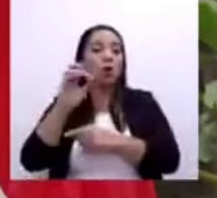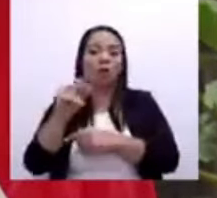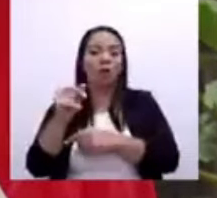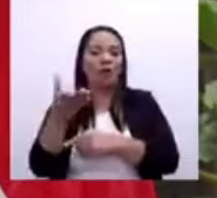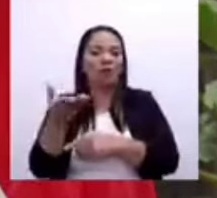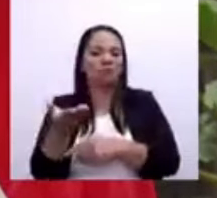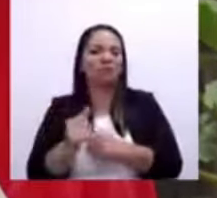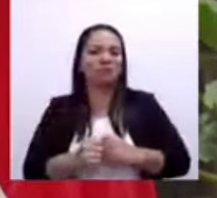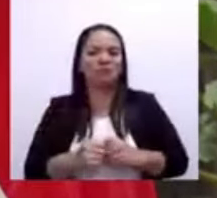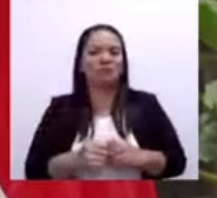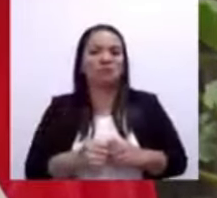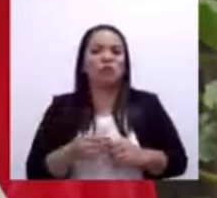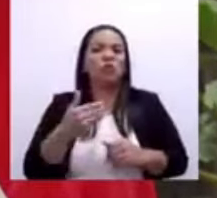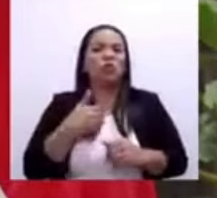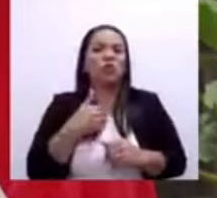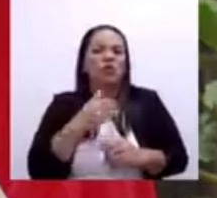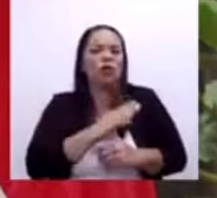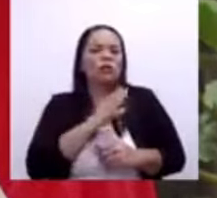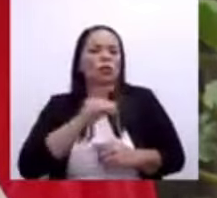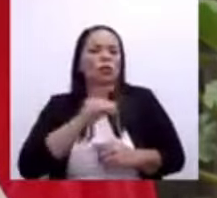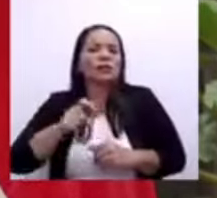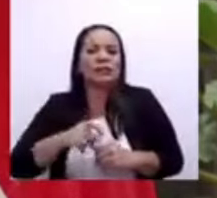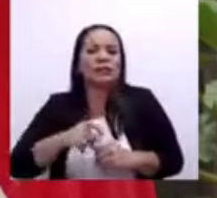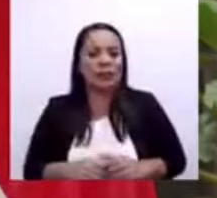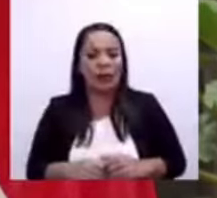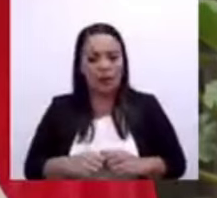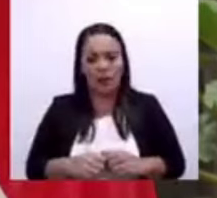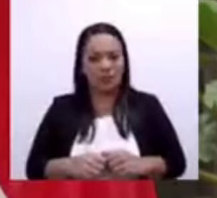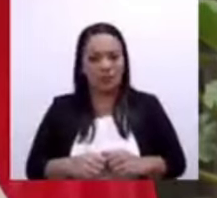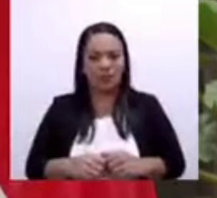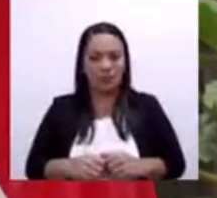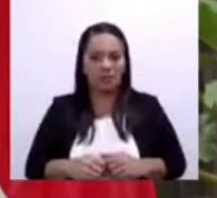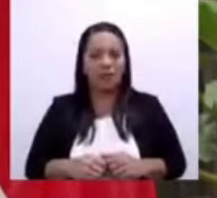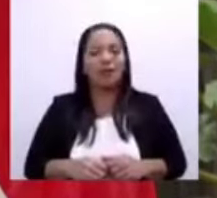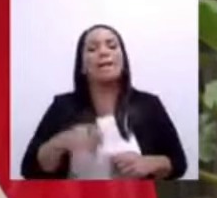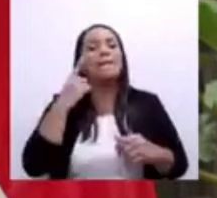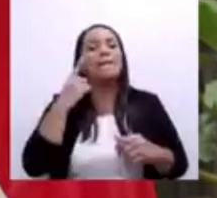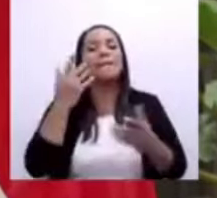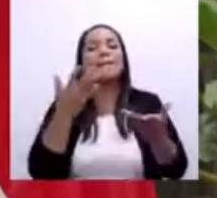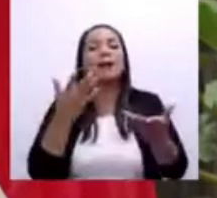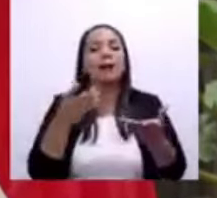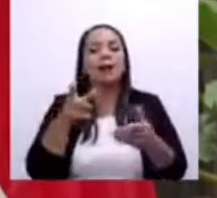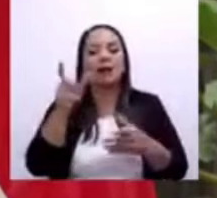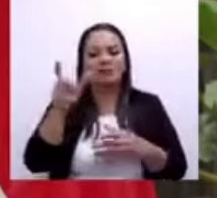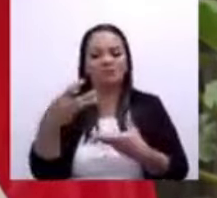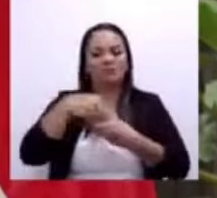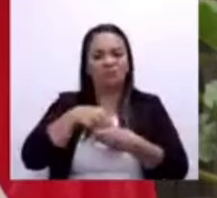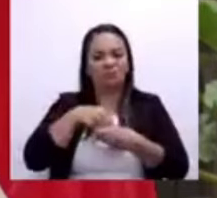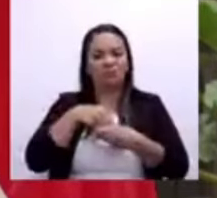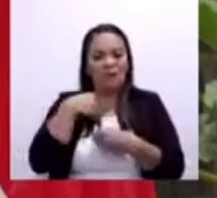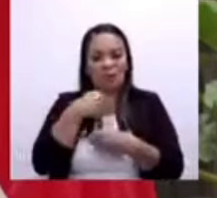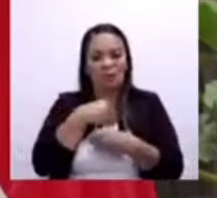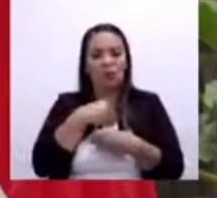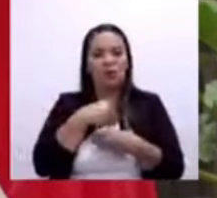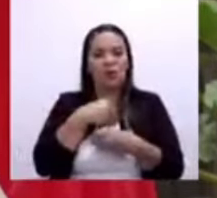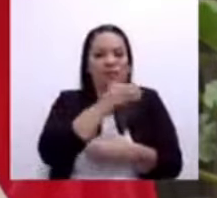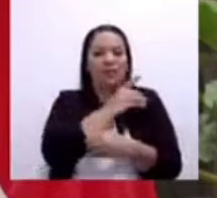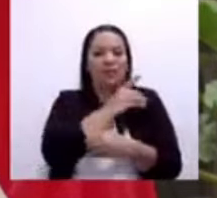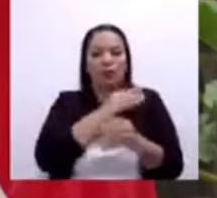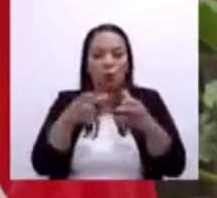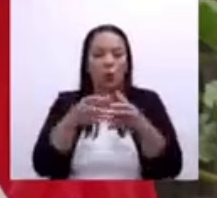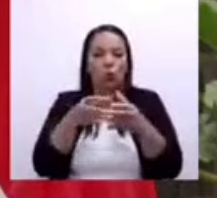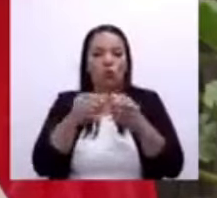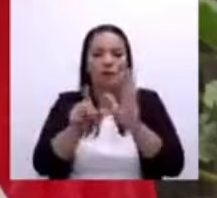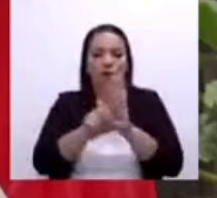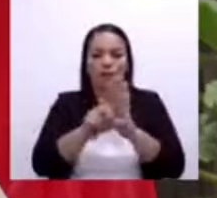necesarias para ser miembro del directorio legislativo, ni mucho